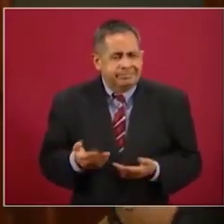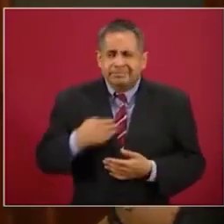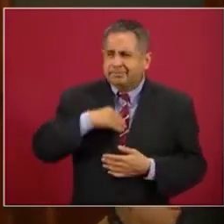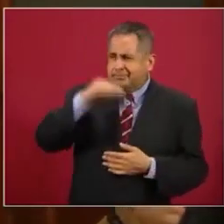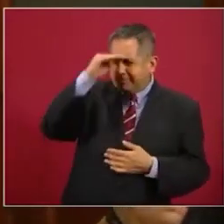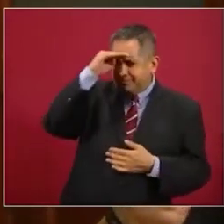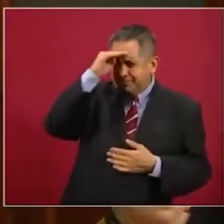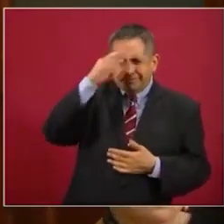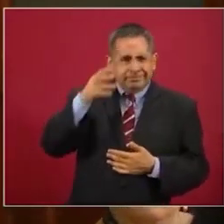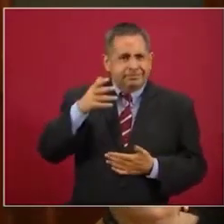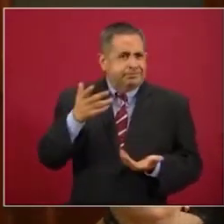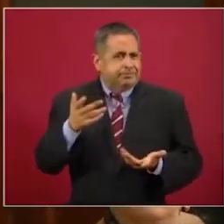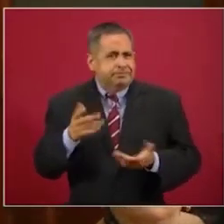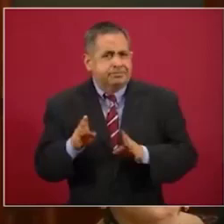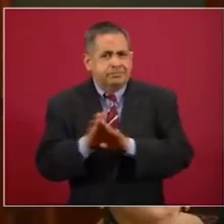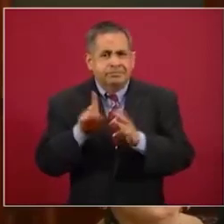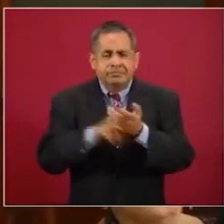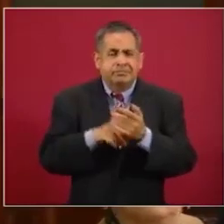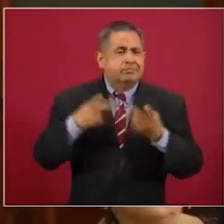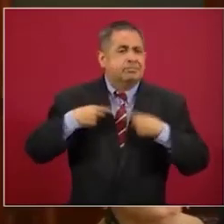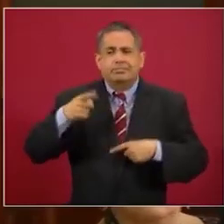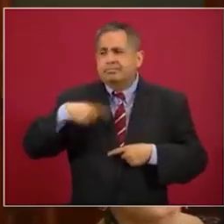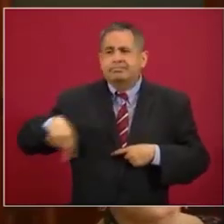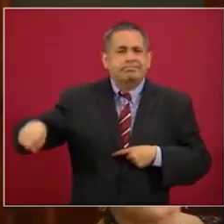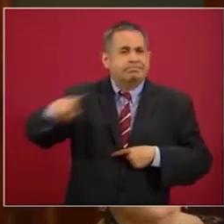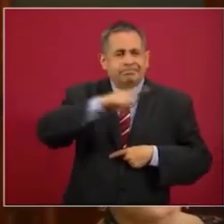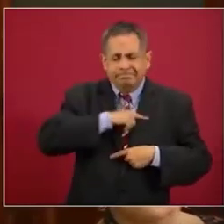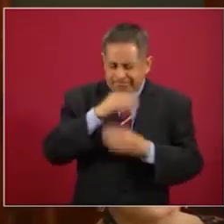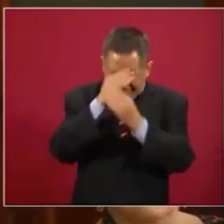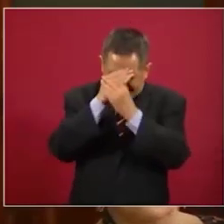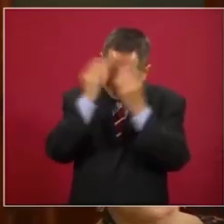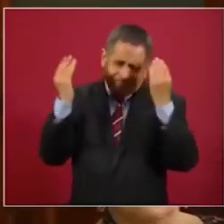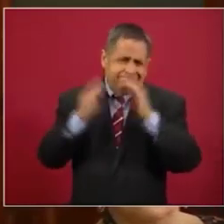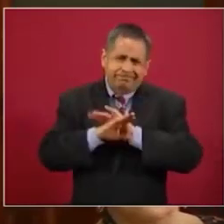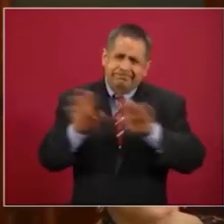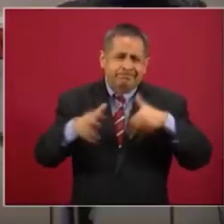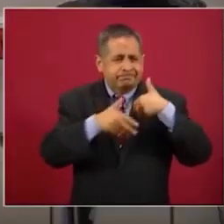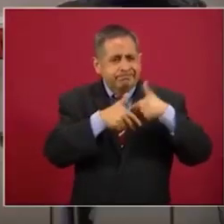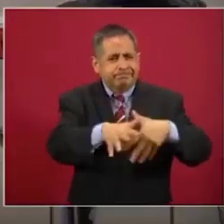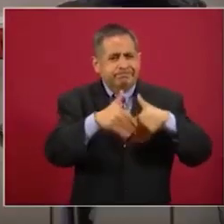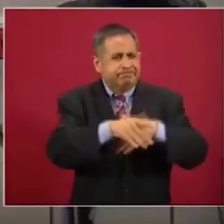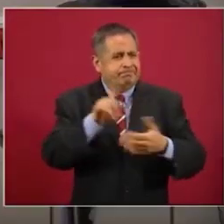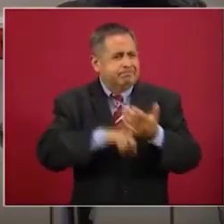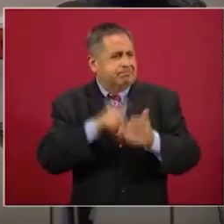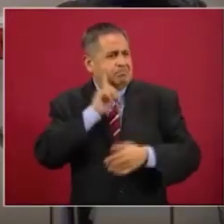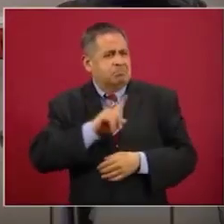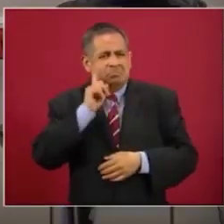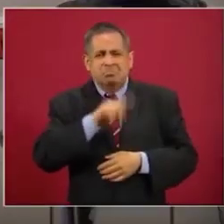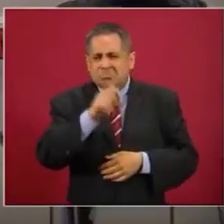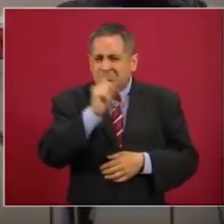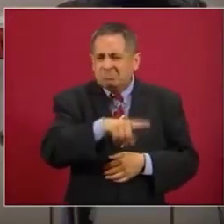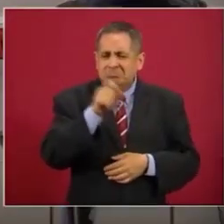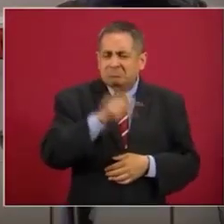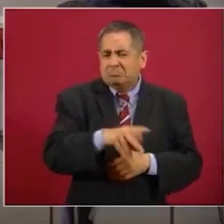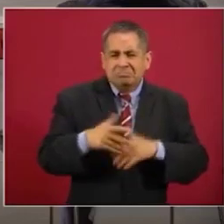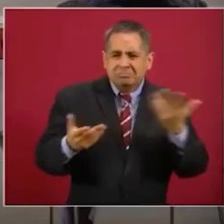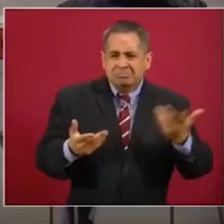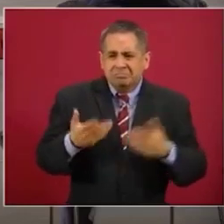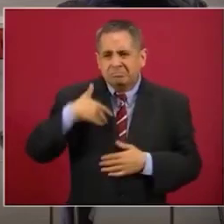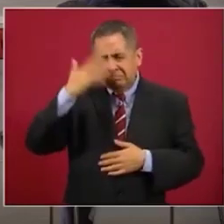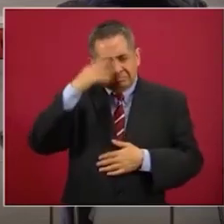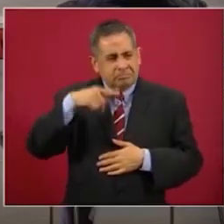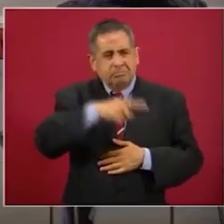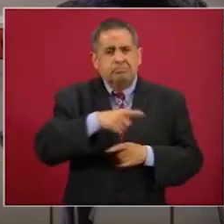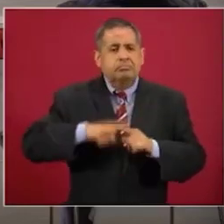sociedad en general está fastidiada de las manifestaciones de estas mujeres que, como bien sabemos,